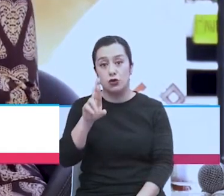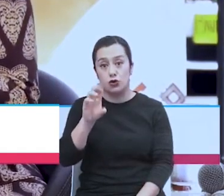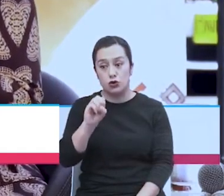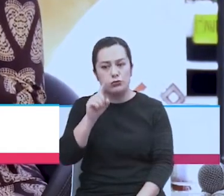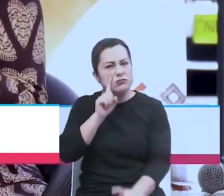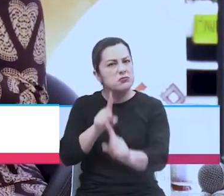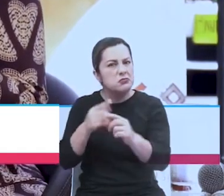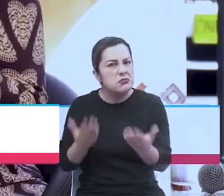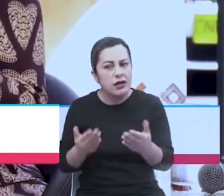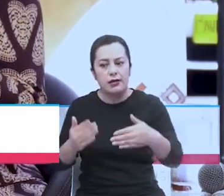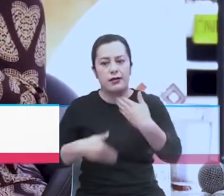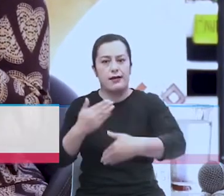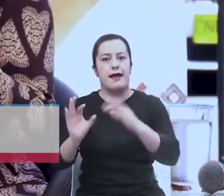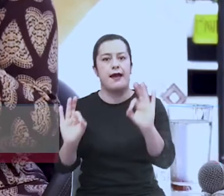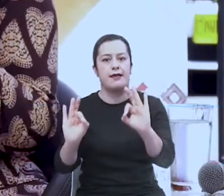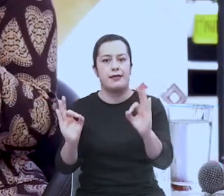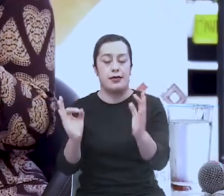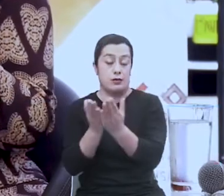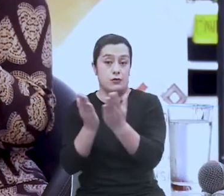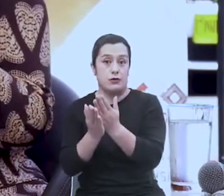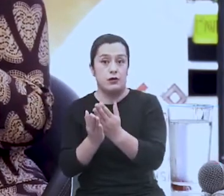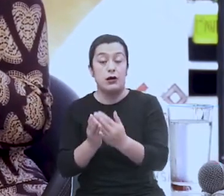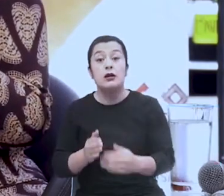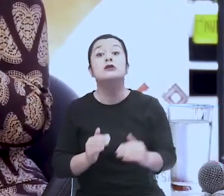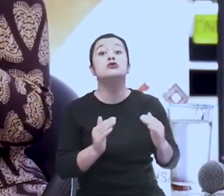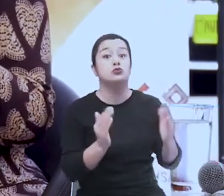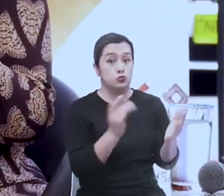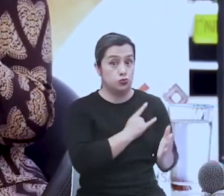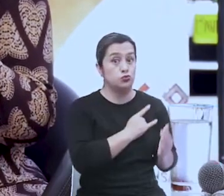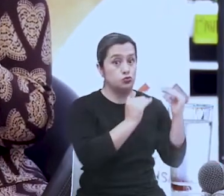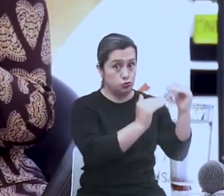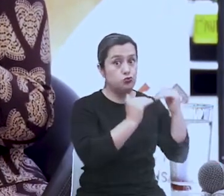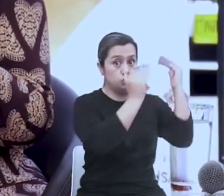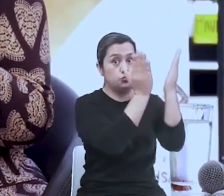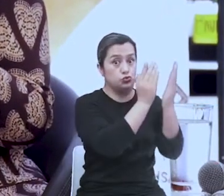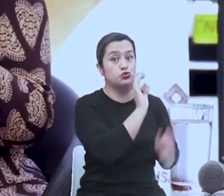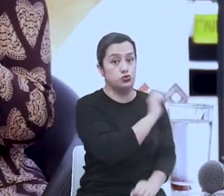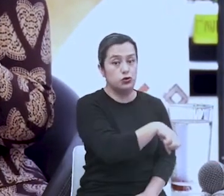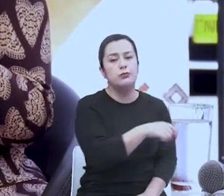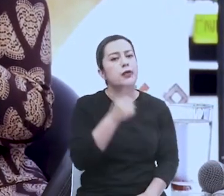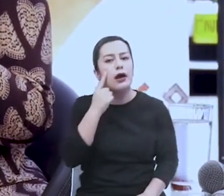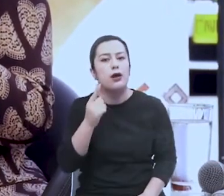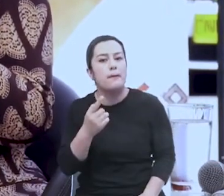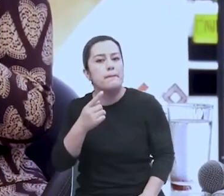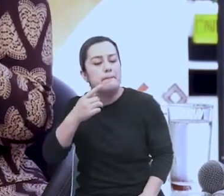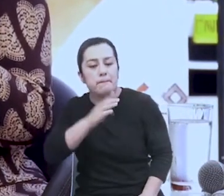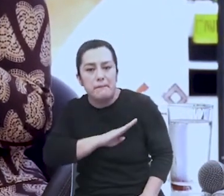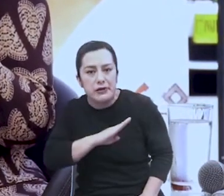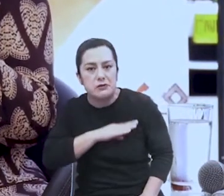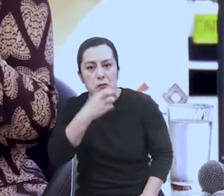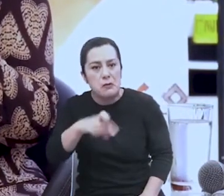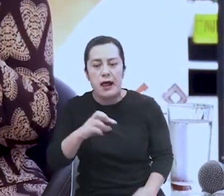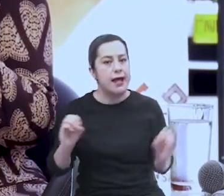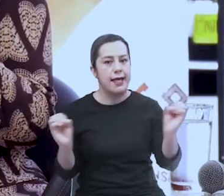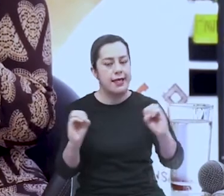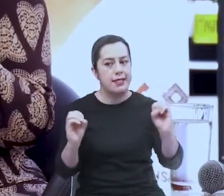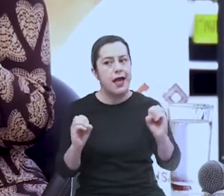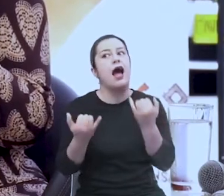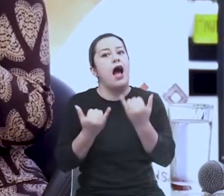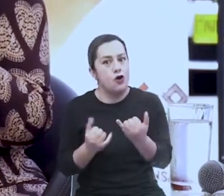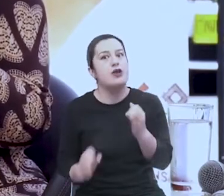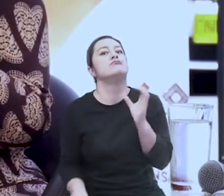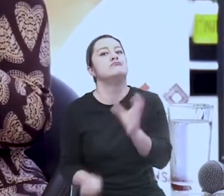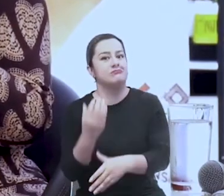que existía para la educación superior, pero no para la educación básica, y que hoy es muy importante, y con un aliado como el